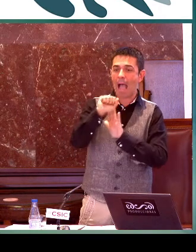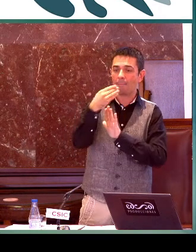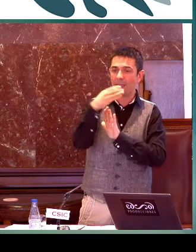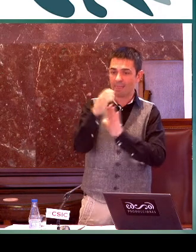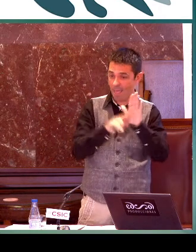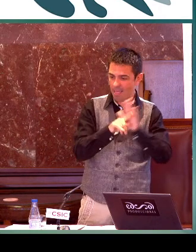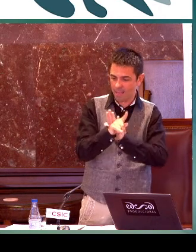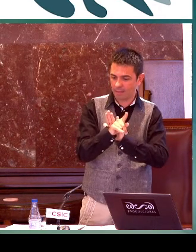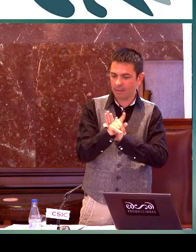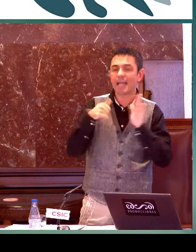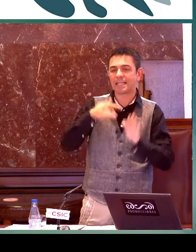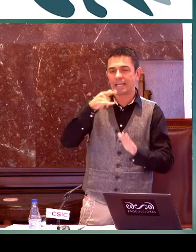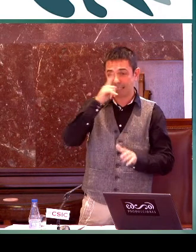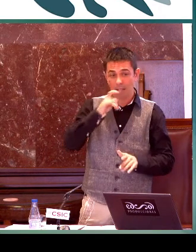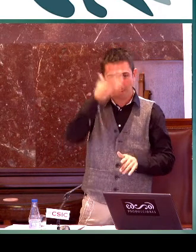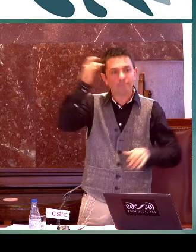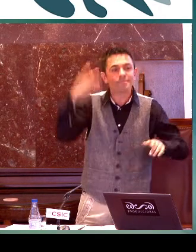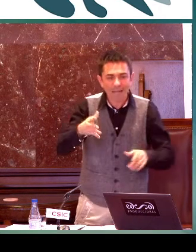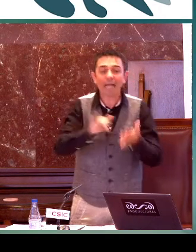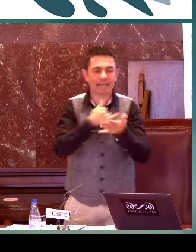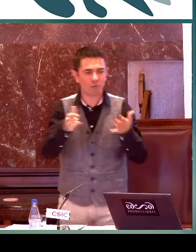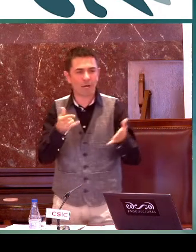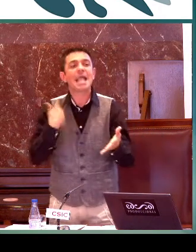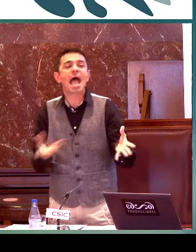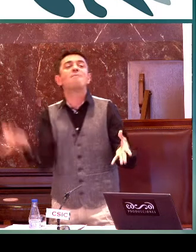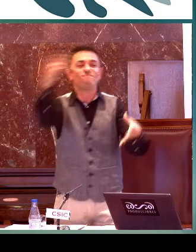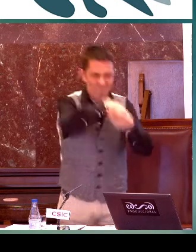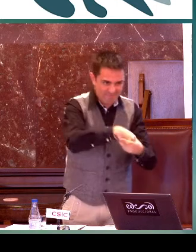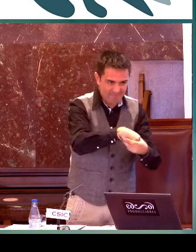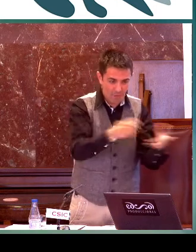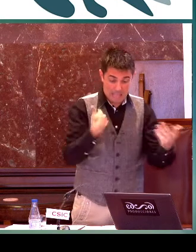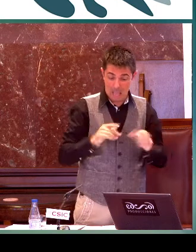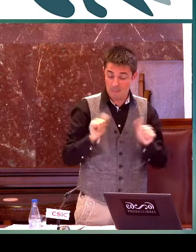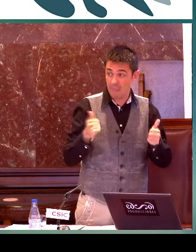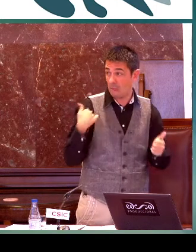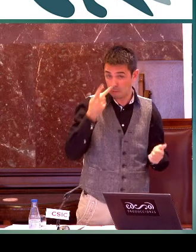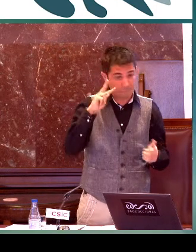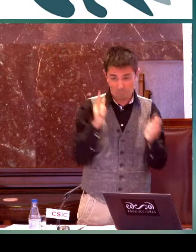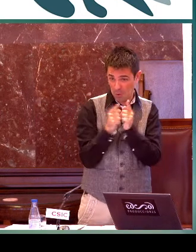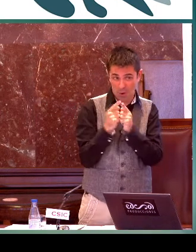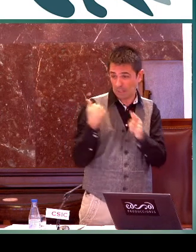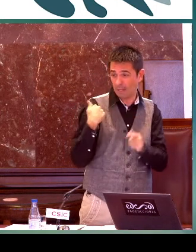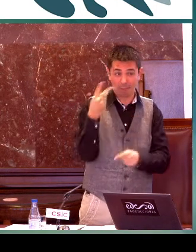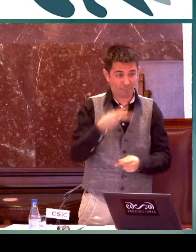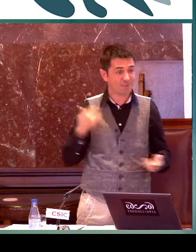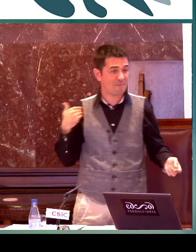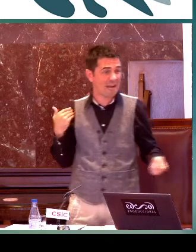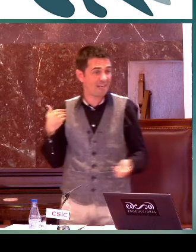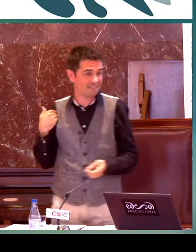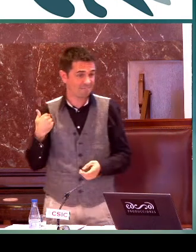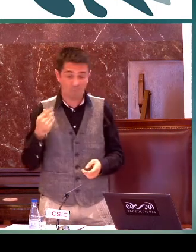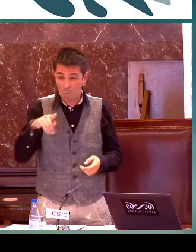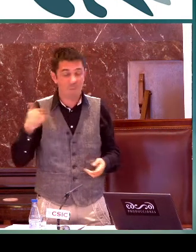ver el programa ABC por fin ya hemos podido incorporar la asignatura empezó hace